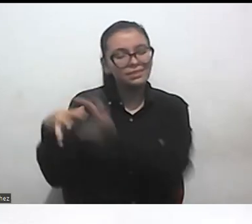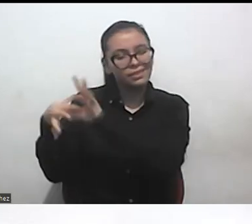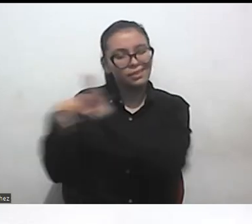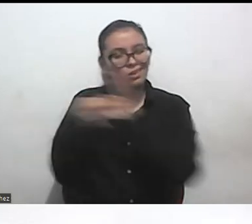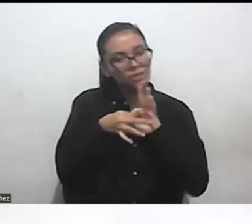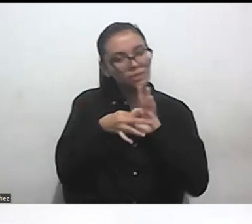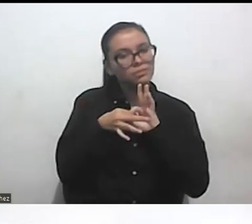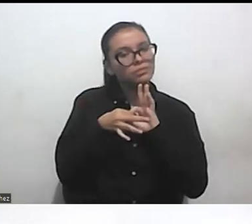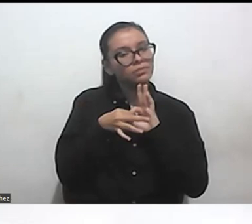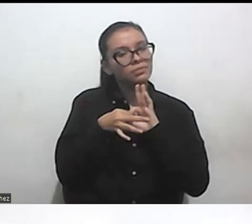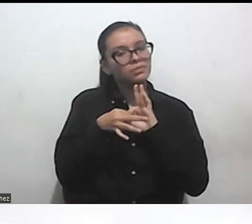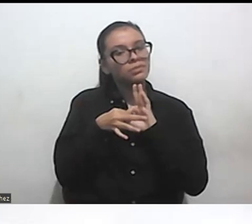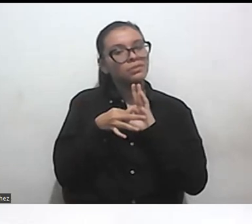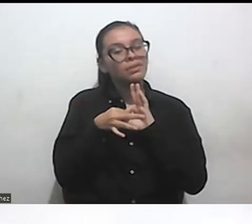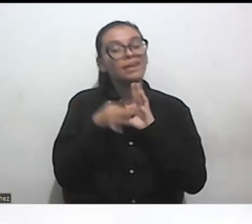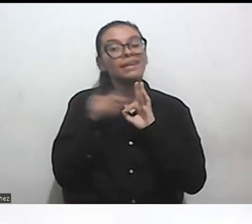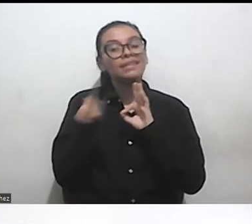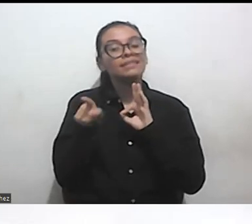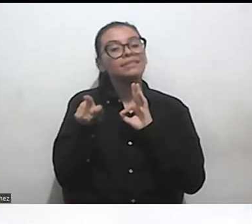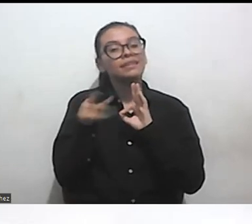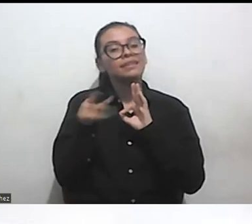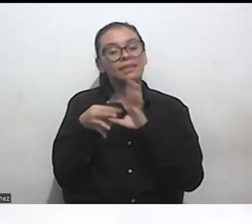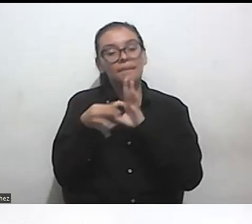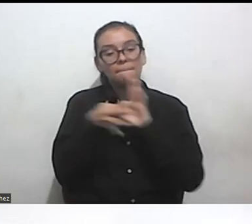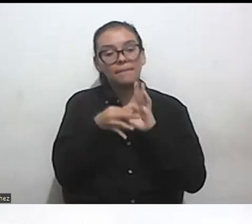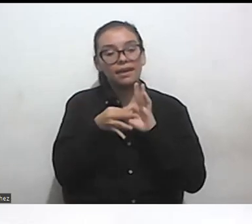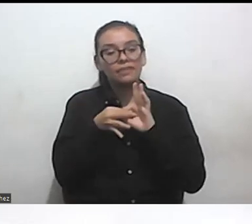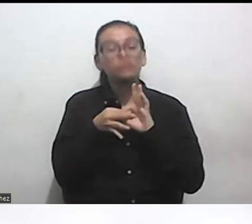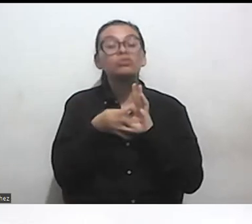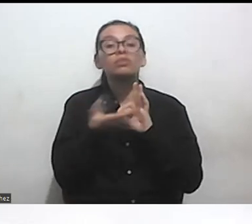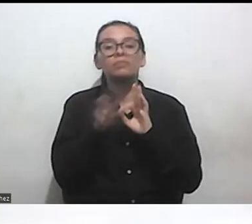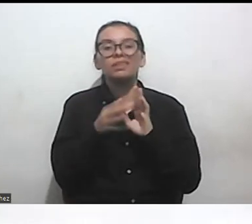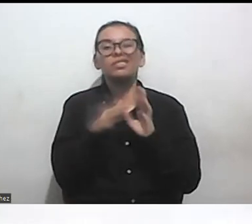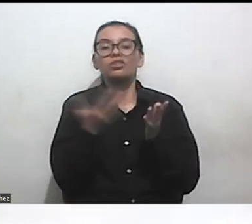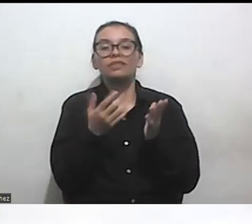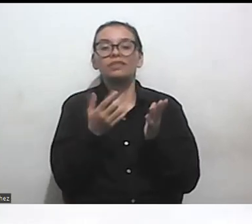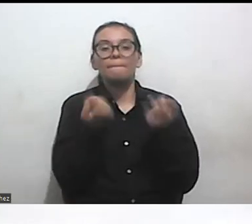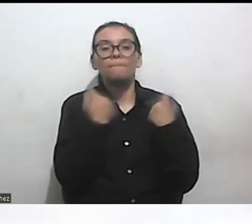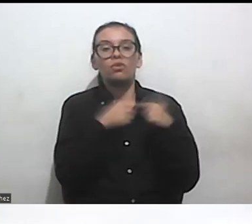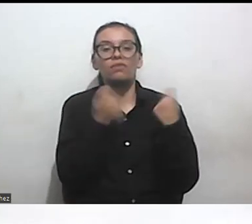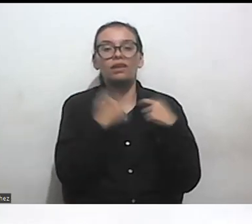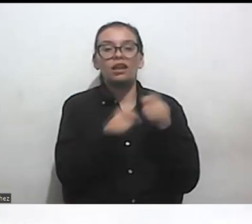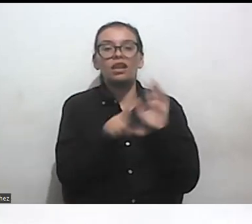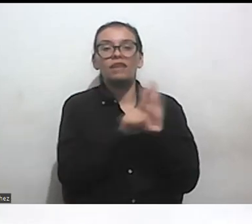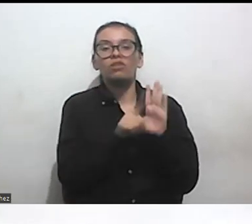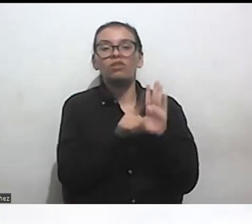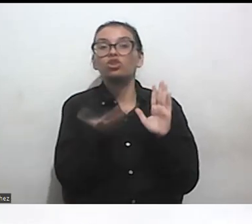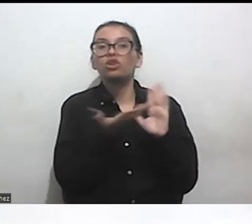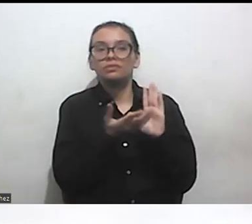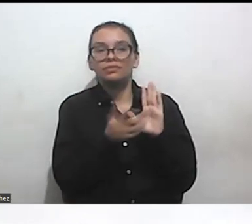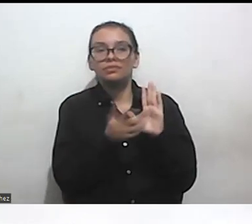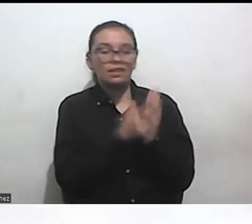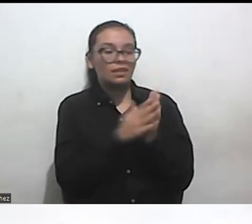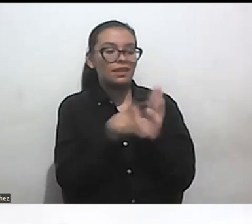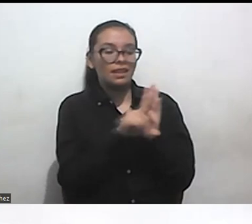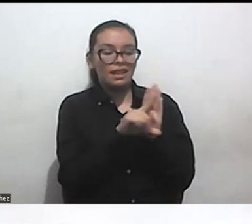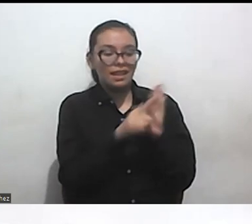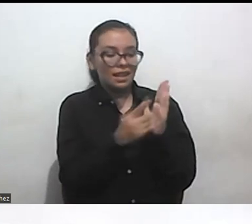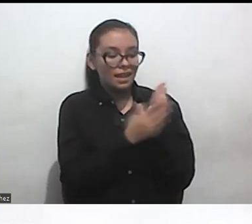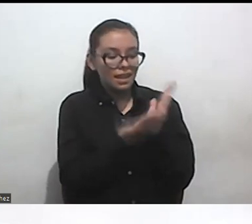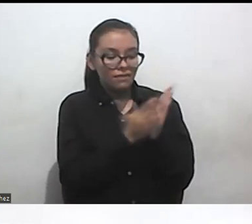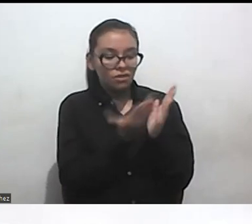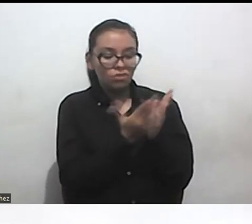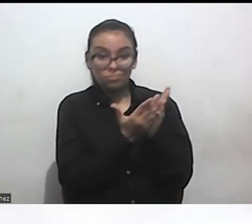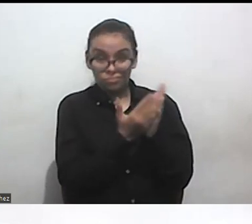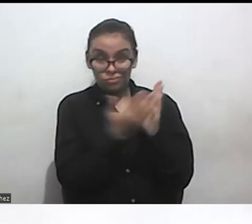la parte incluso editorial porque uno de los extractos que voy a mencionar viene de una revista